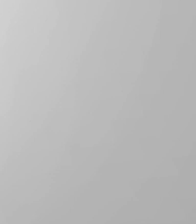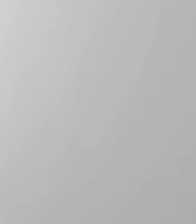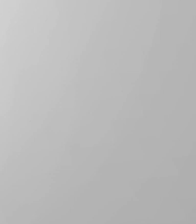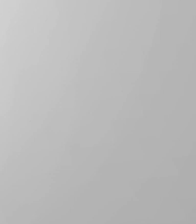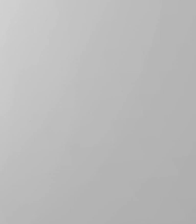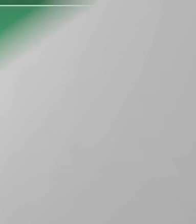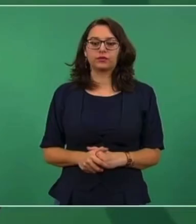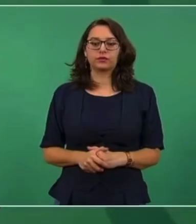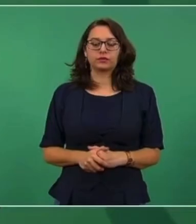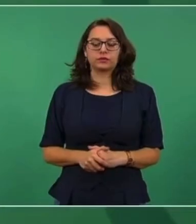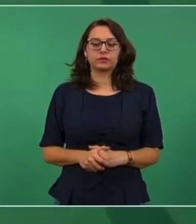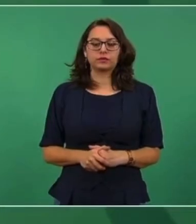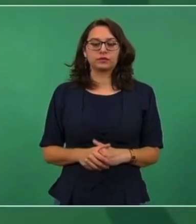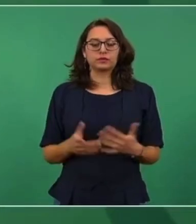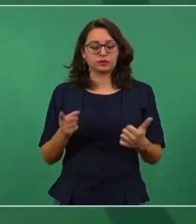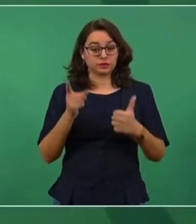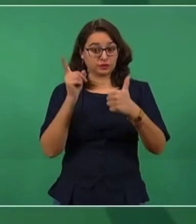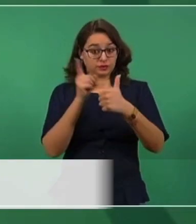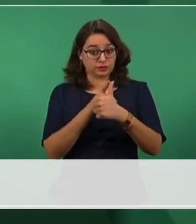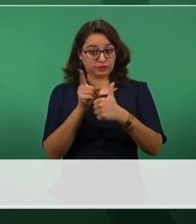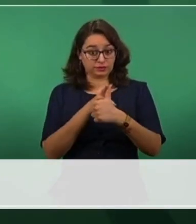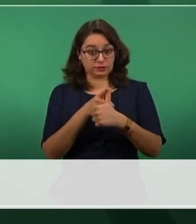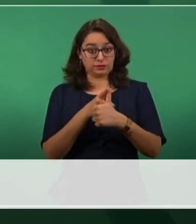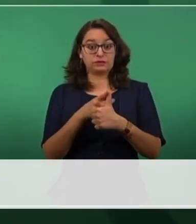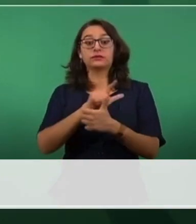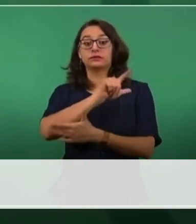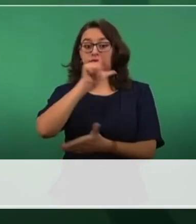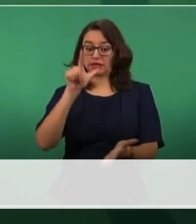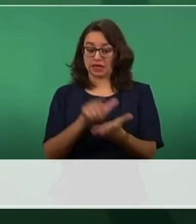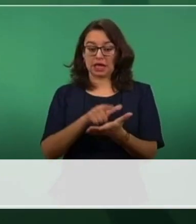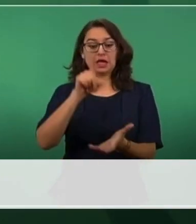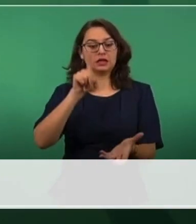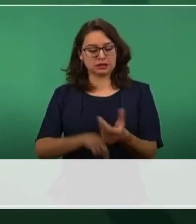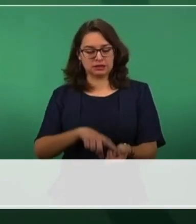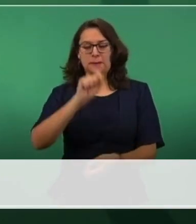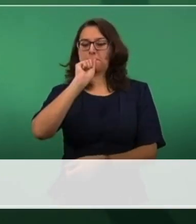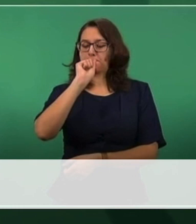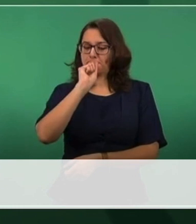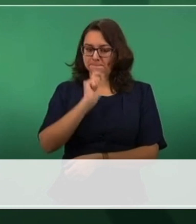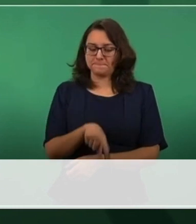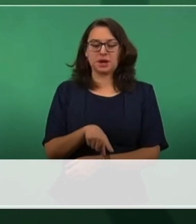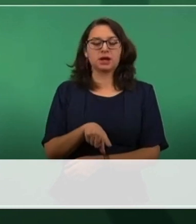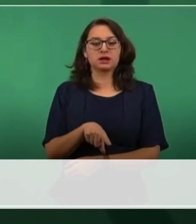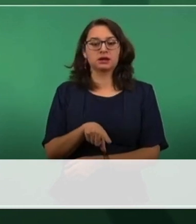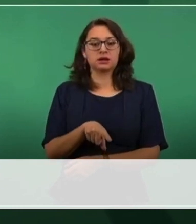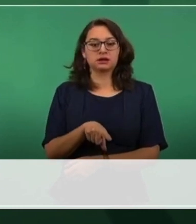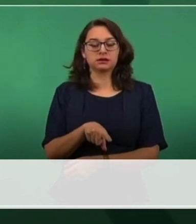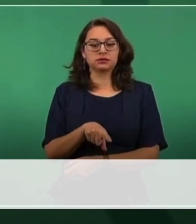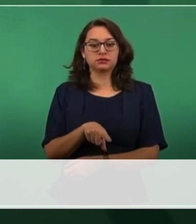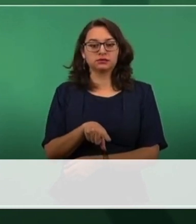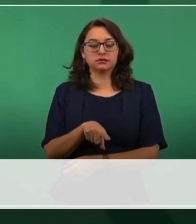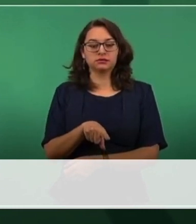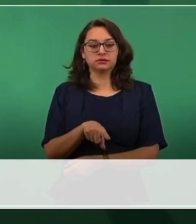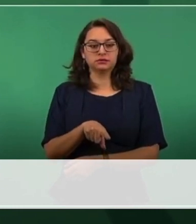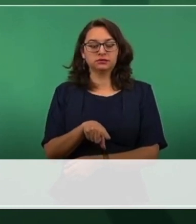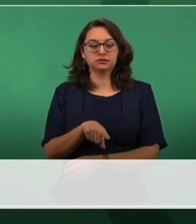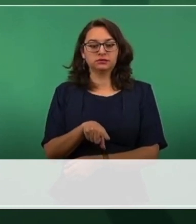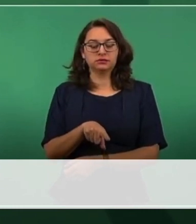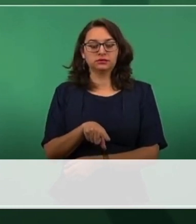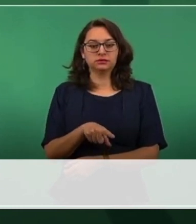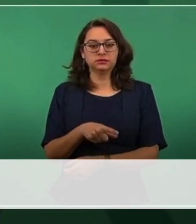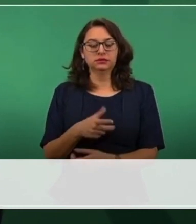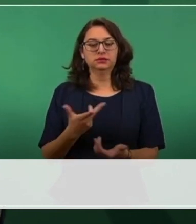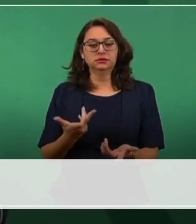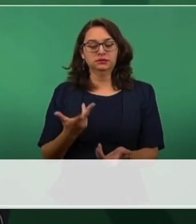Y otra cuestión que contempla también la iniciativa que